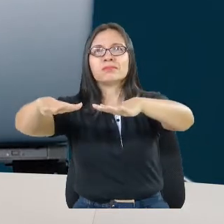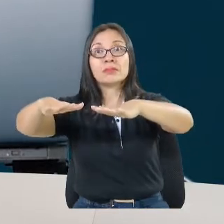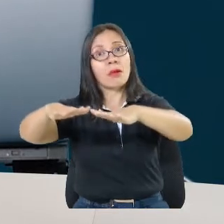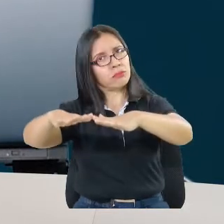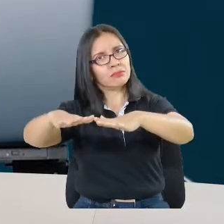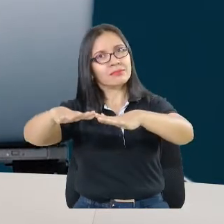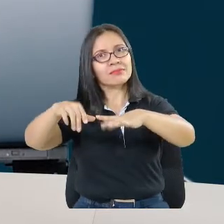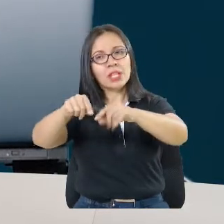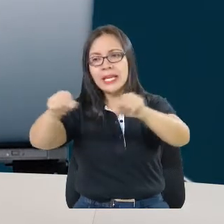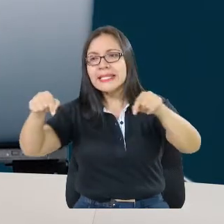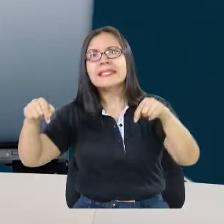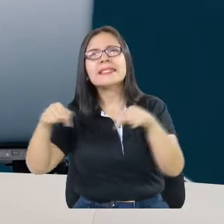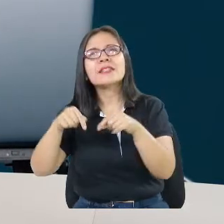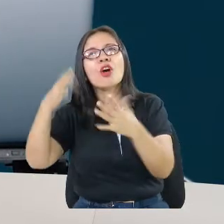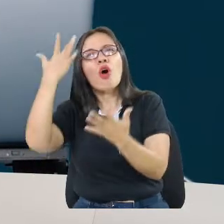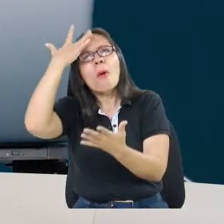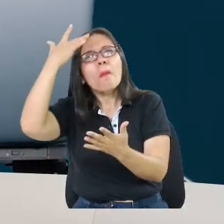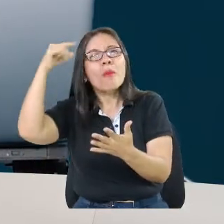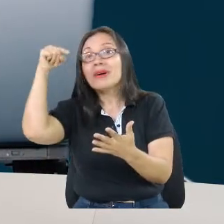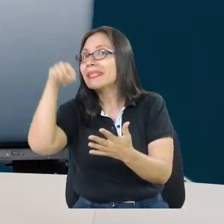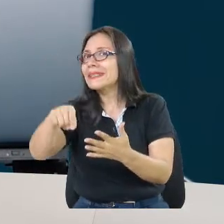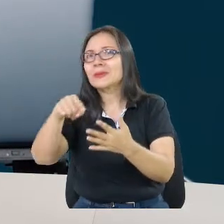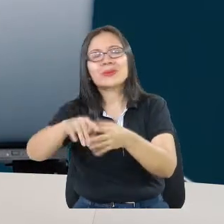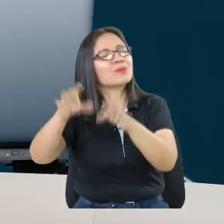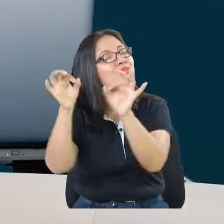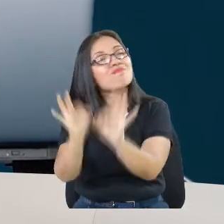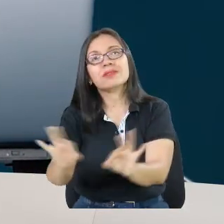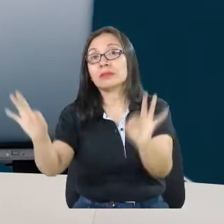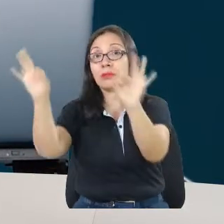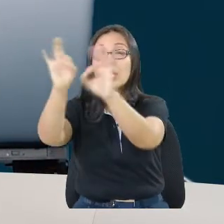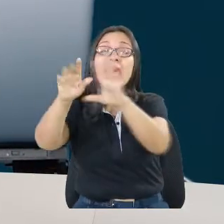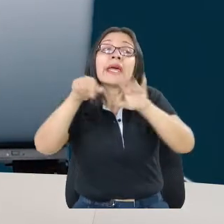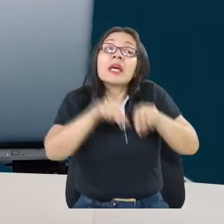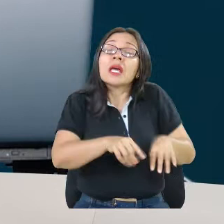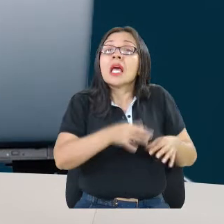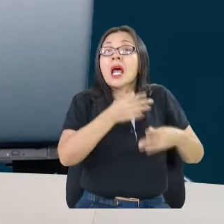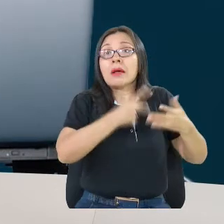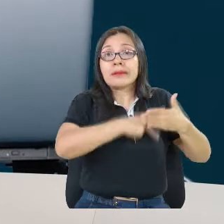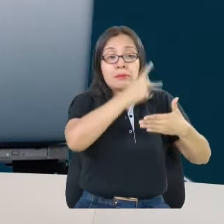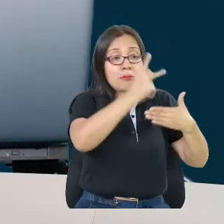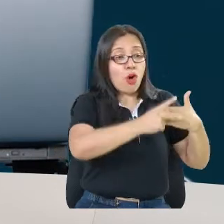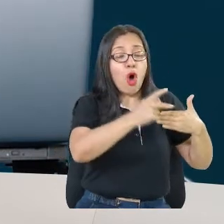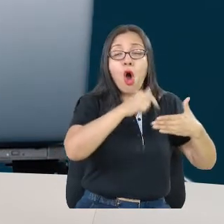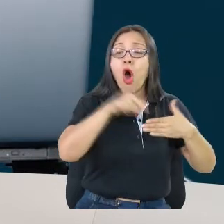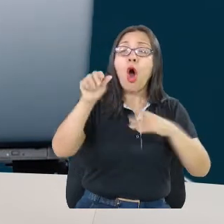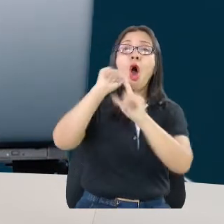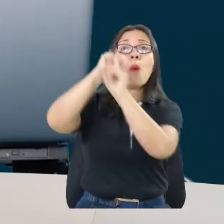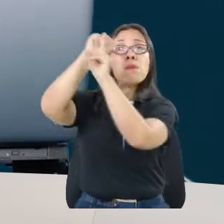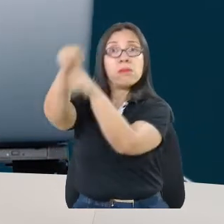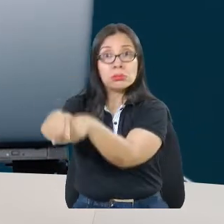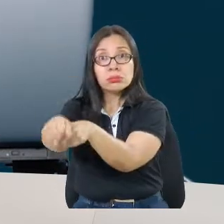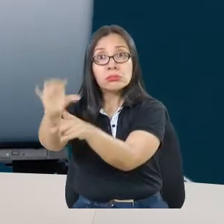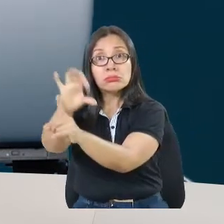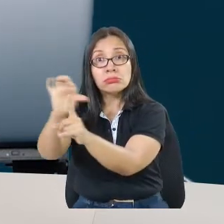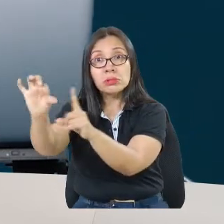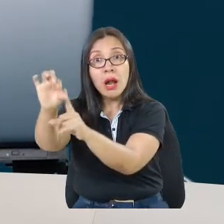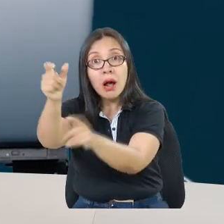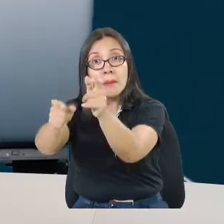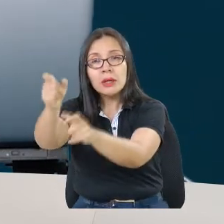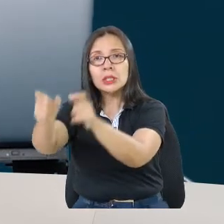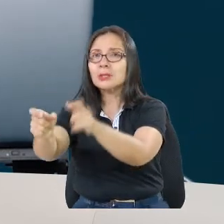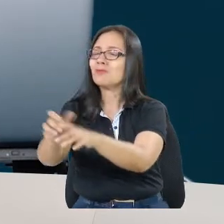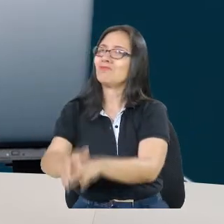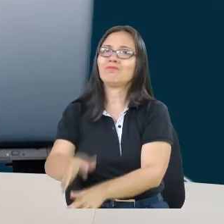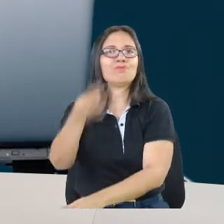es uno de los más fuertes. Este proyecto no sería nada sin la comunidad. Para que funcione tenemos que estar muy en